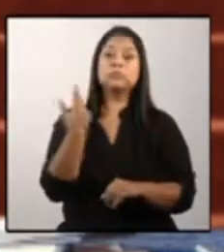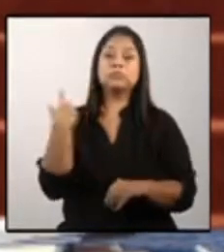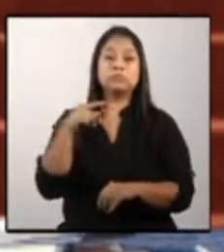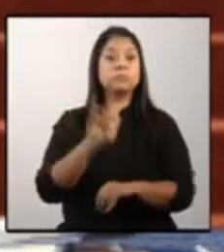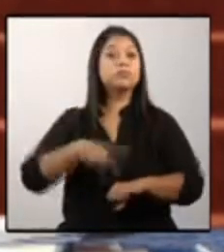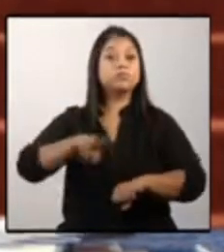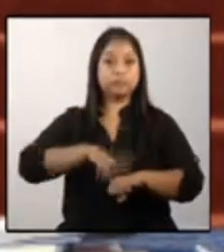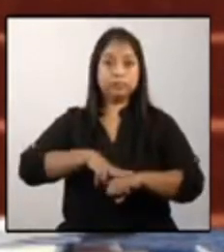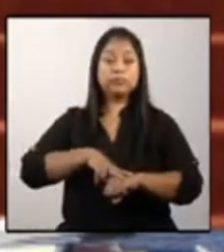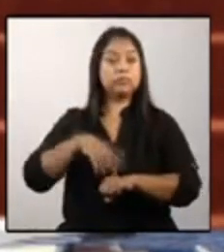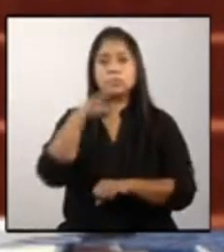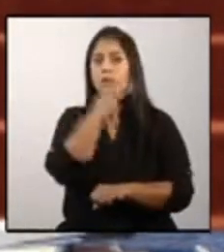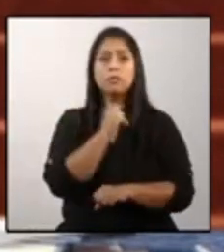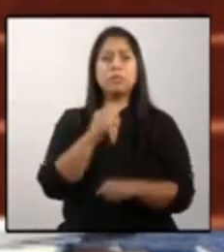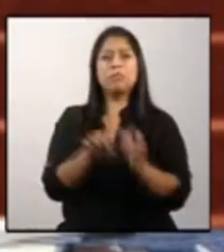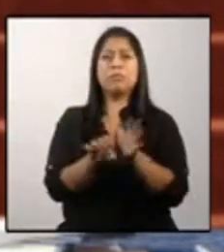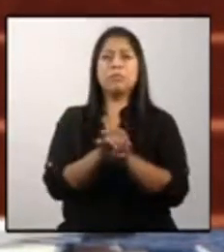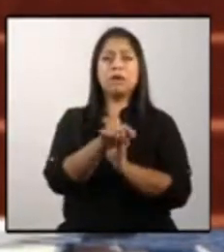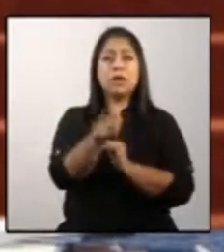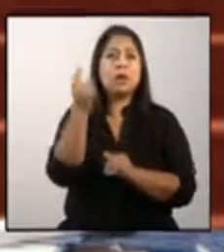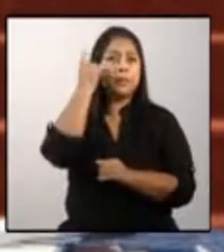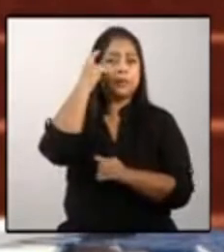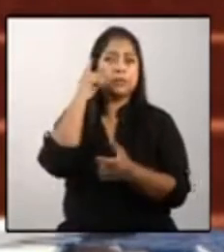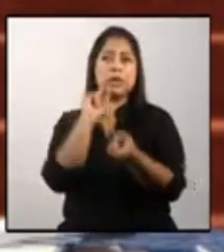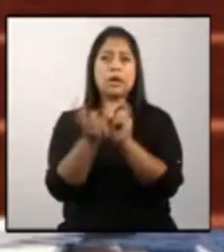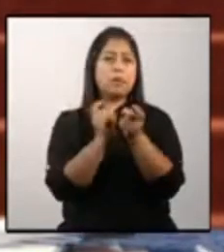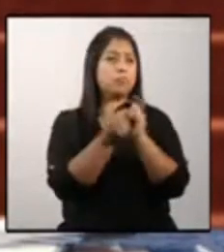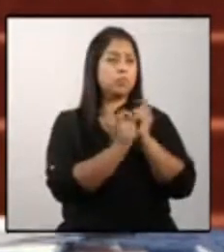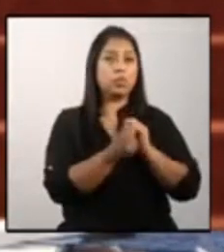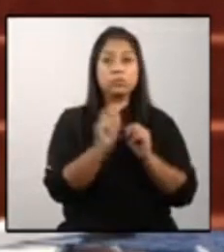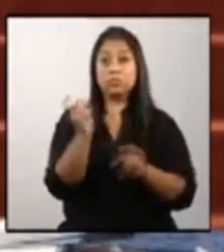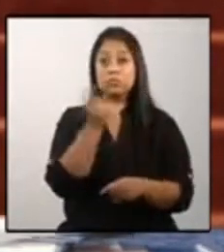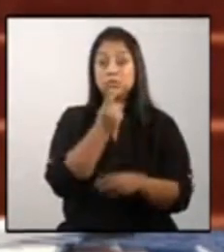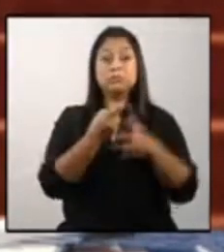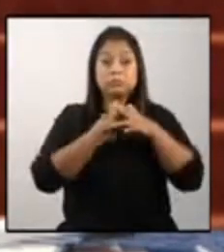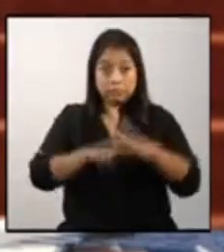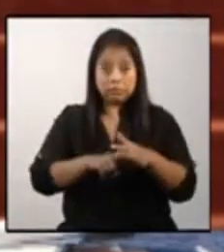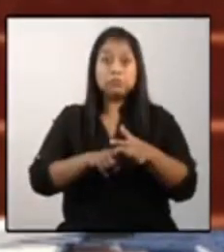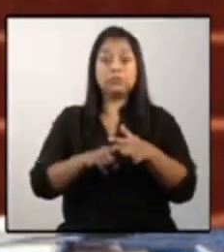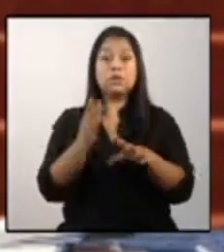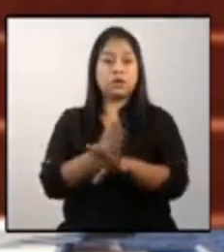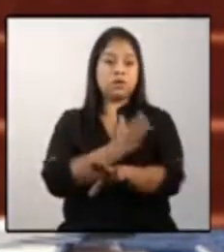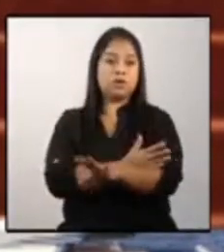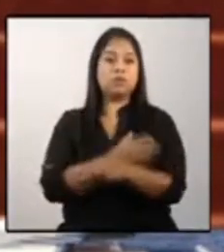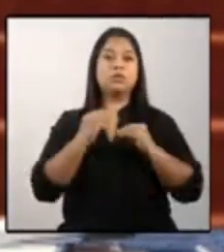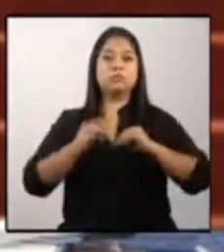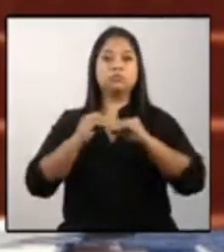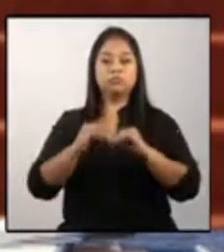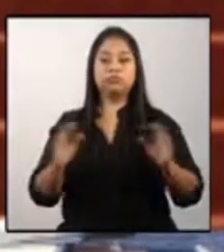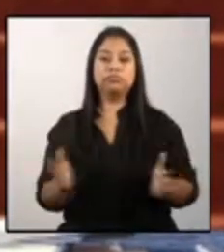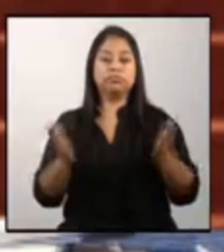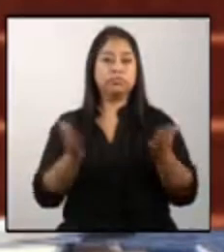No podemos pensar que puedan haber cambios en este país si no principiamos a preparar a nuestros niños